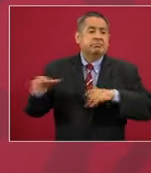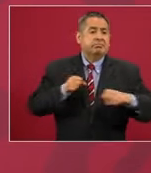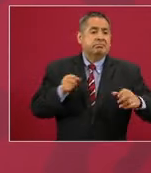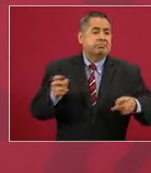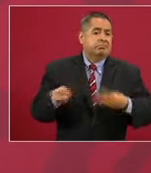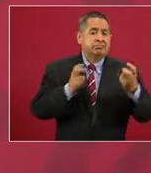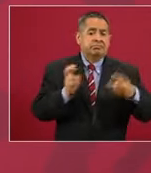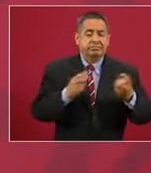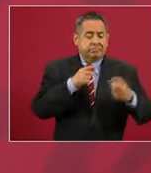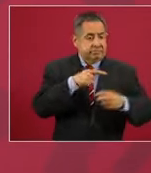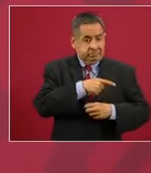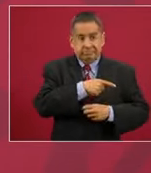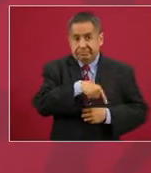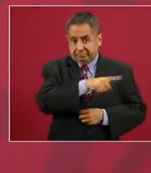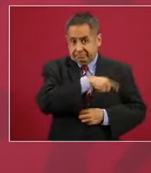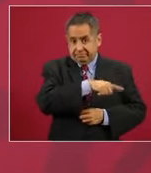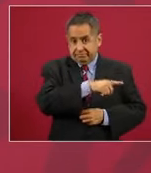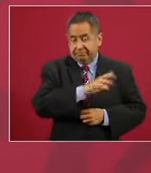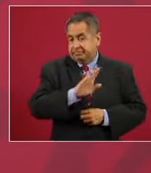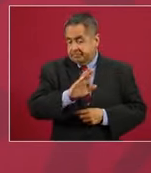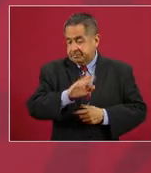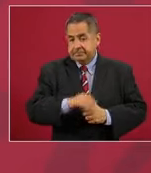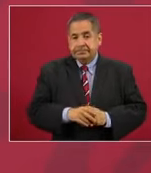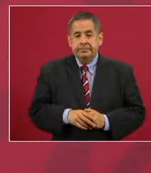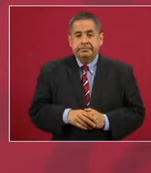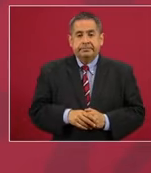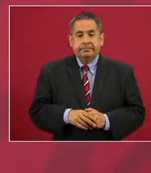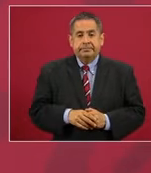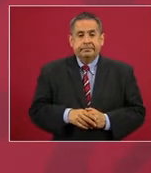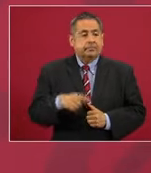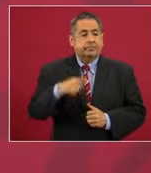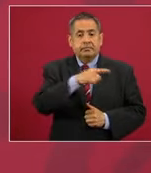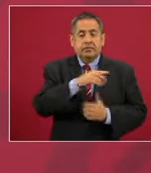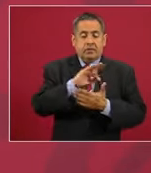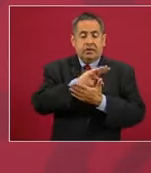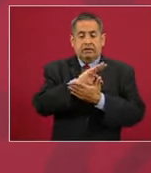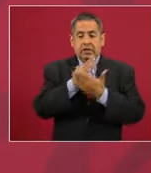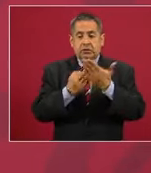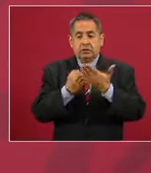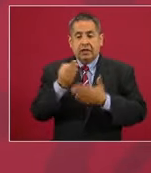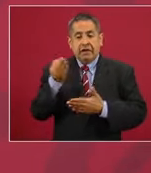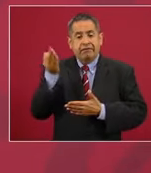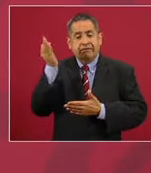falsificaban facturas,